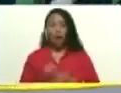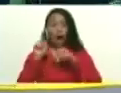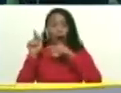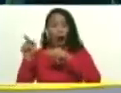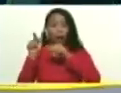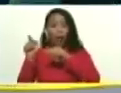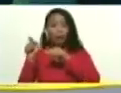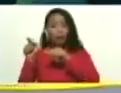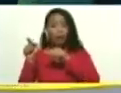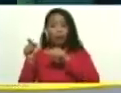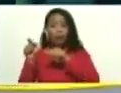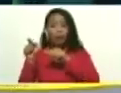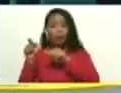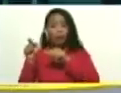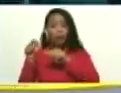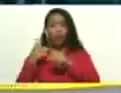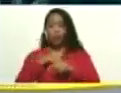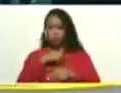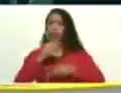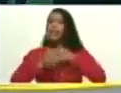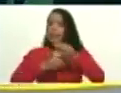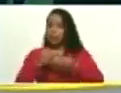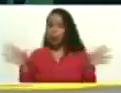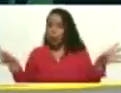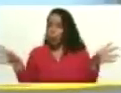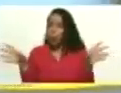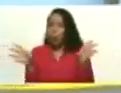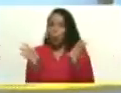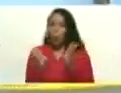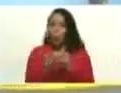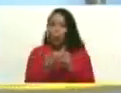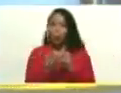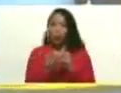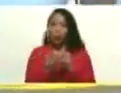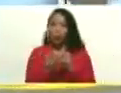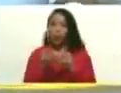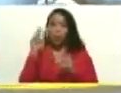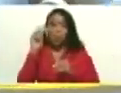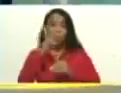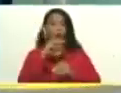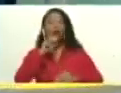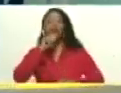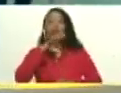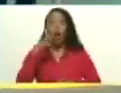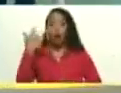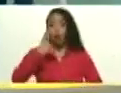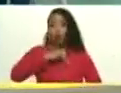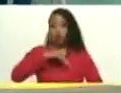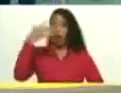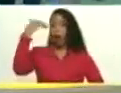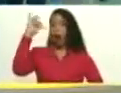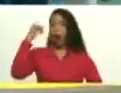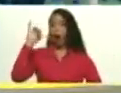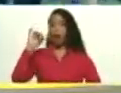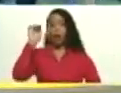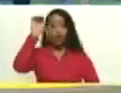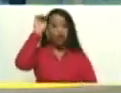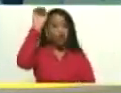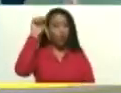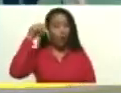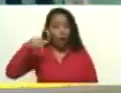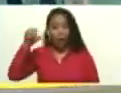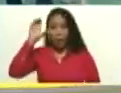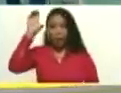Allí, bueno, hicimos un resumen de la visión histórica que tenemos de nuestra